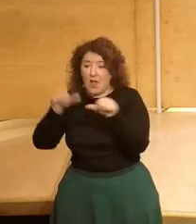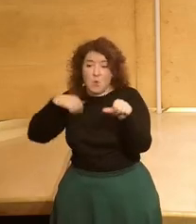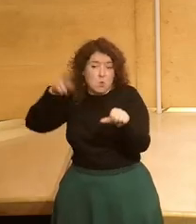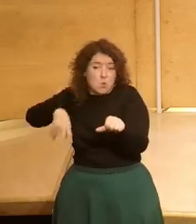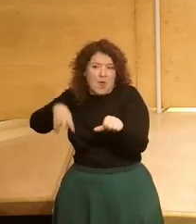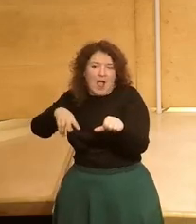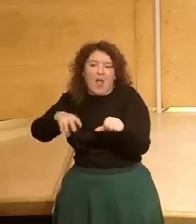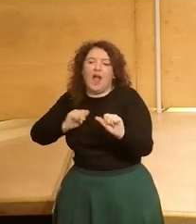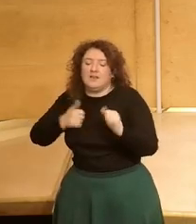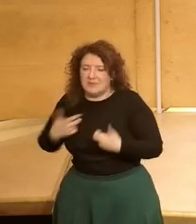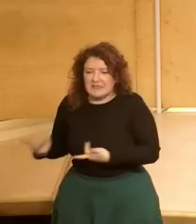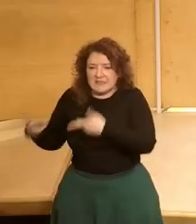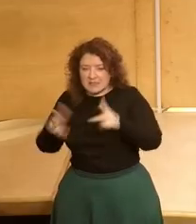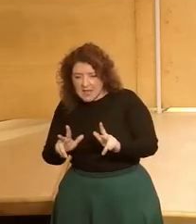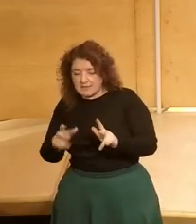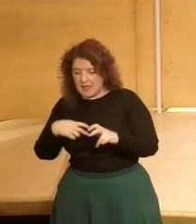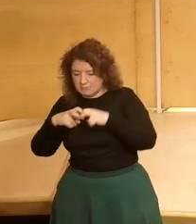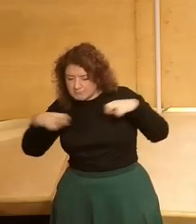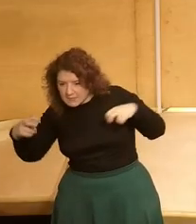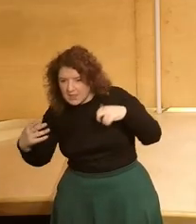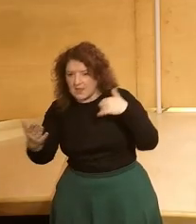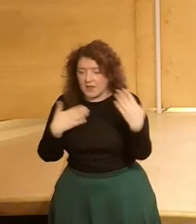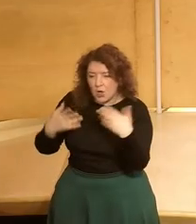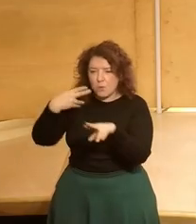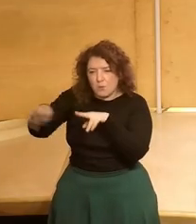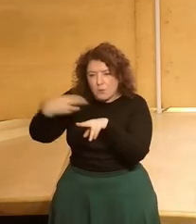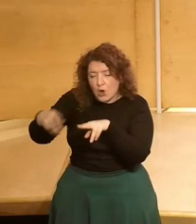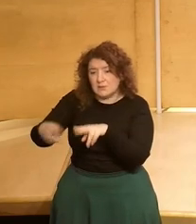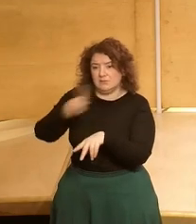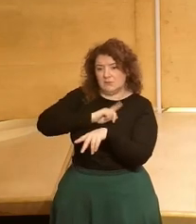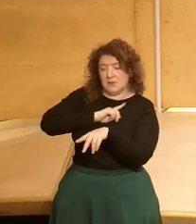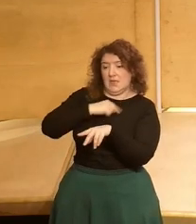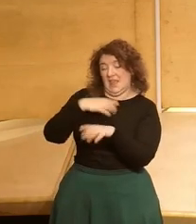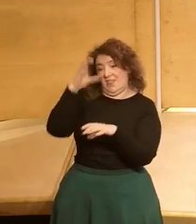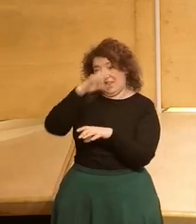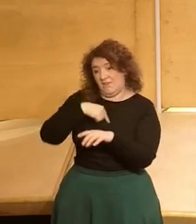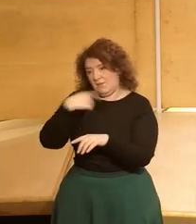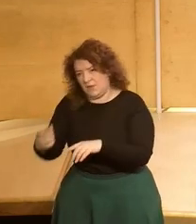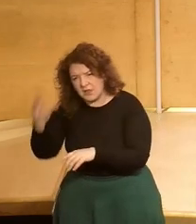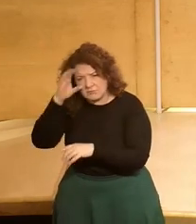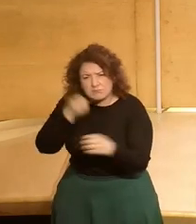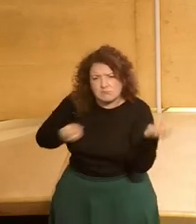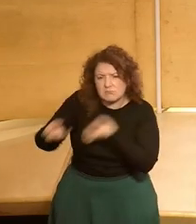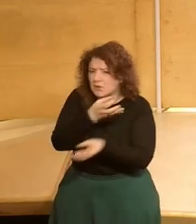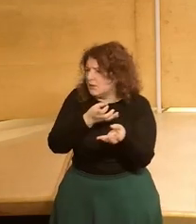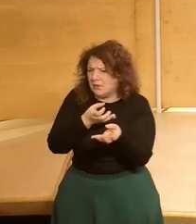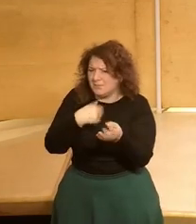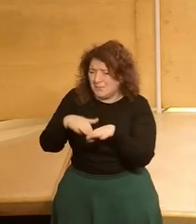hacen y el sentarnos en la misma sala y que los políticos y nosotros los científicos todos dijésemos oye no te entiendo oye